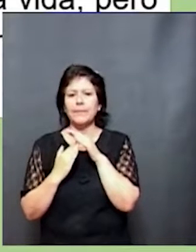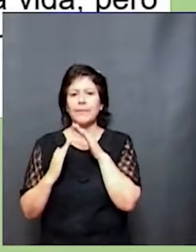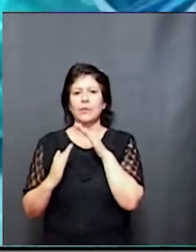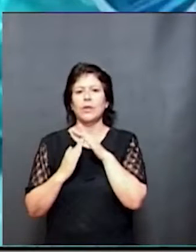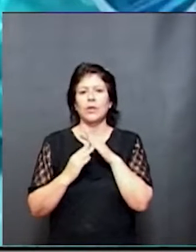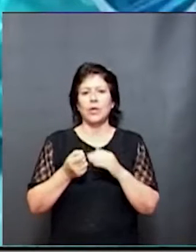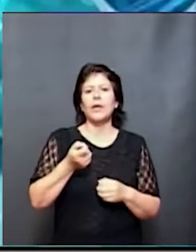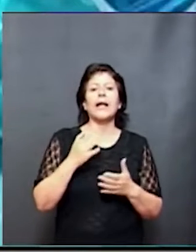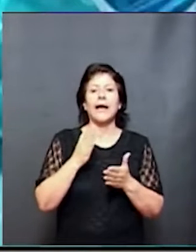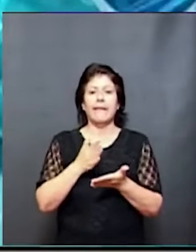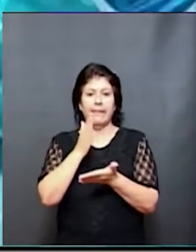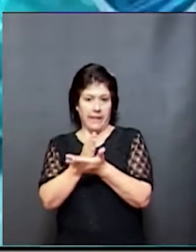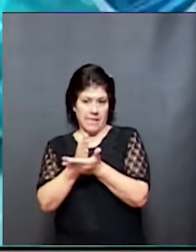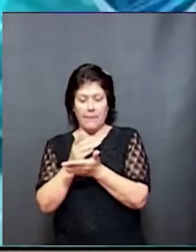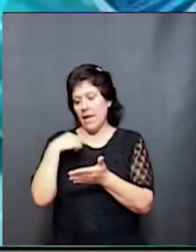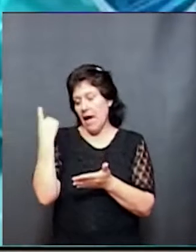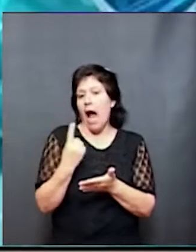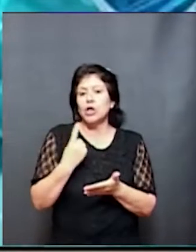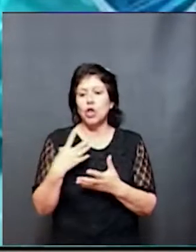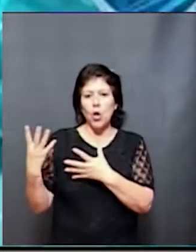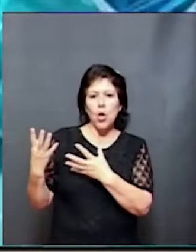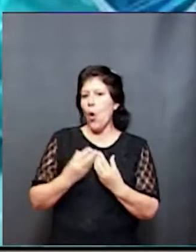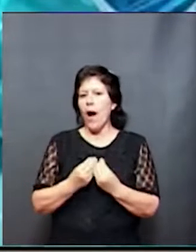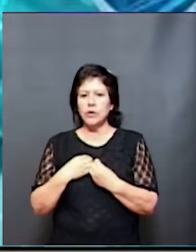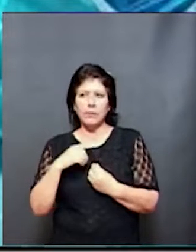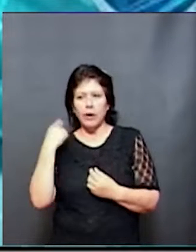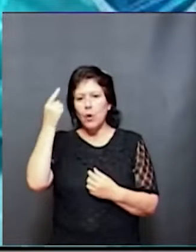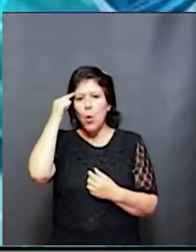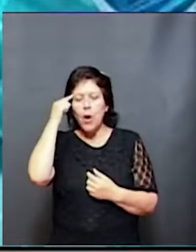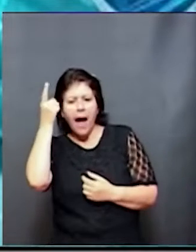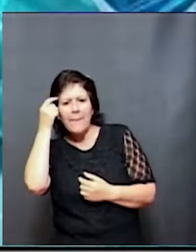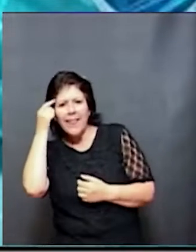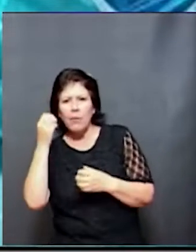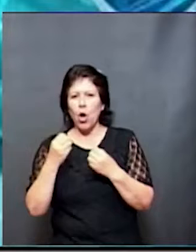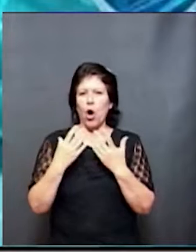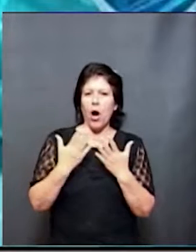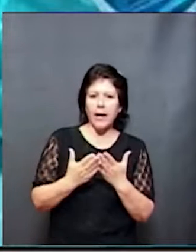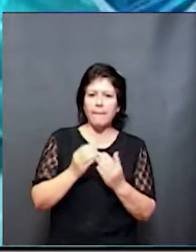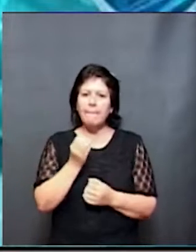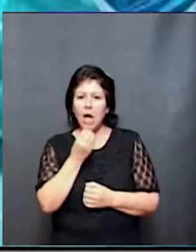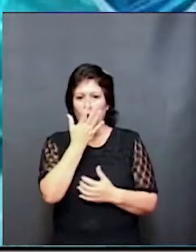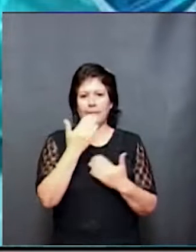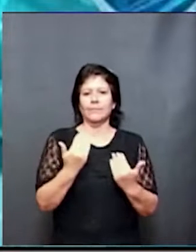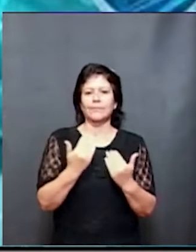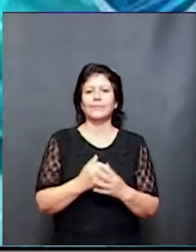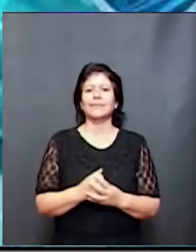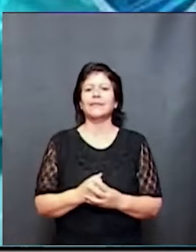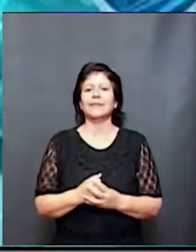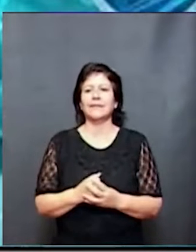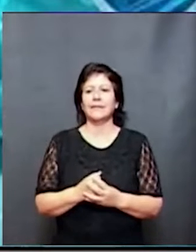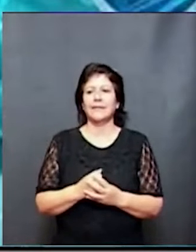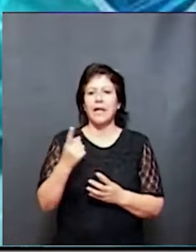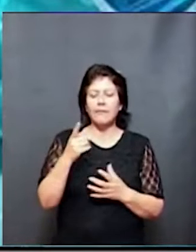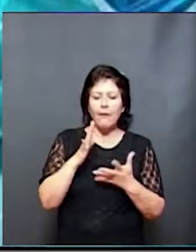¿Cuál es la disciplina que nos ayuda a entender cómo aprende nuestro cerebro, que nos ayuda a mejorar y a